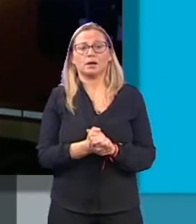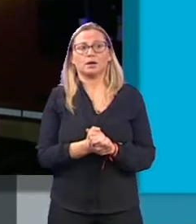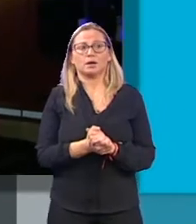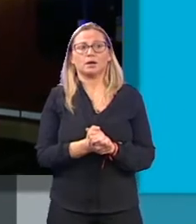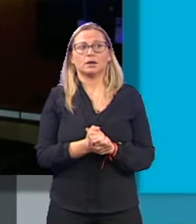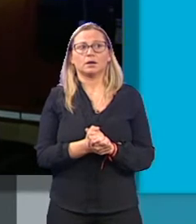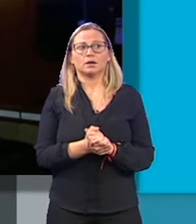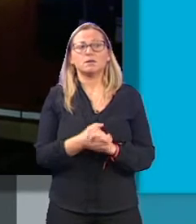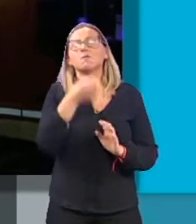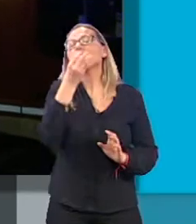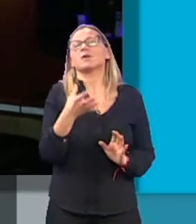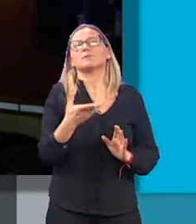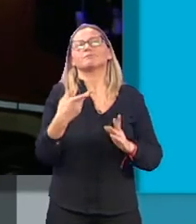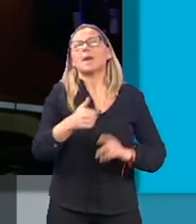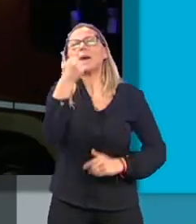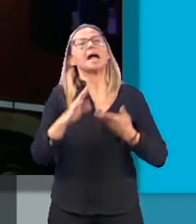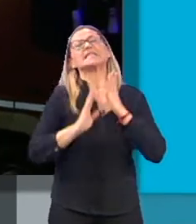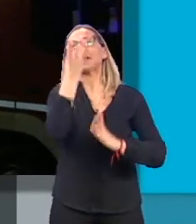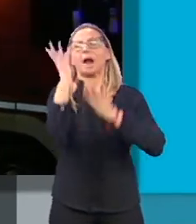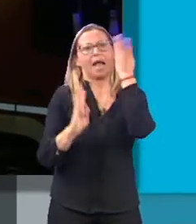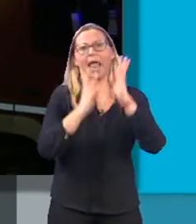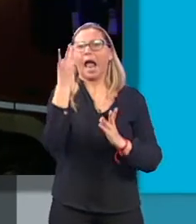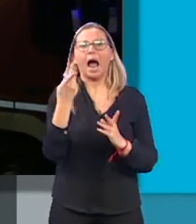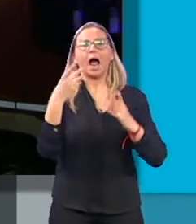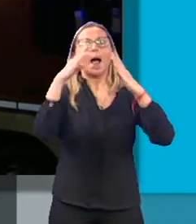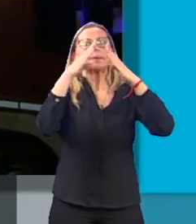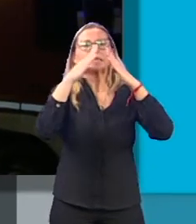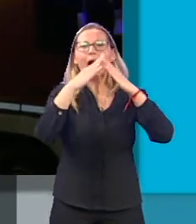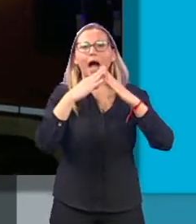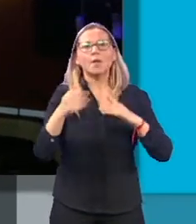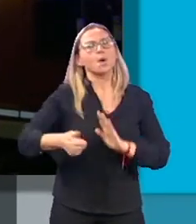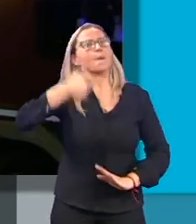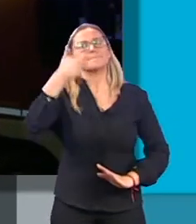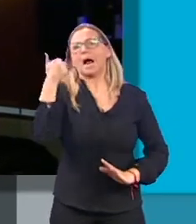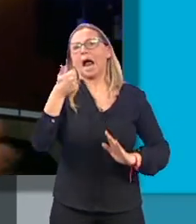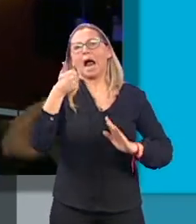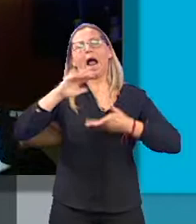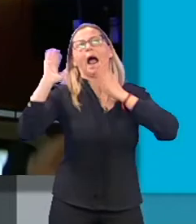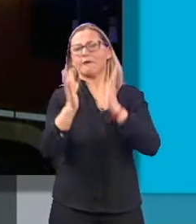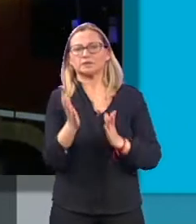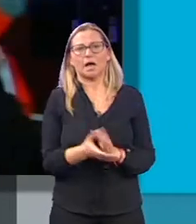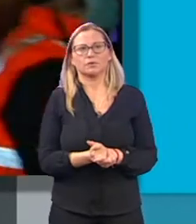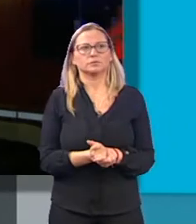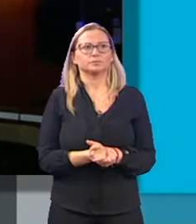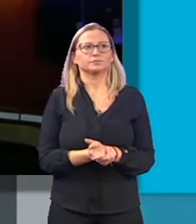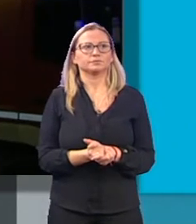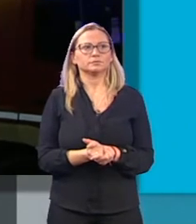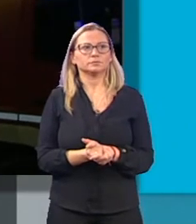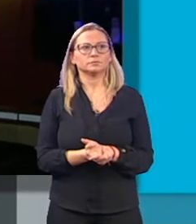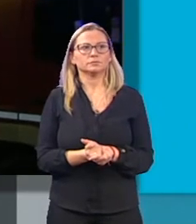Y, bueno, sobre todo chimeneas, cornisas, eso es lo que más se deteriorado. Entonces, bueno, también